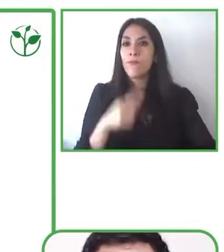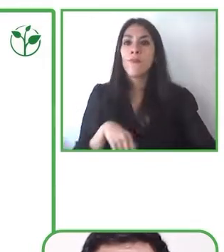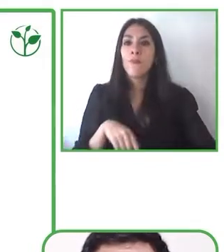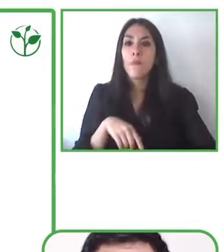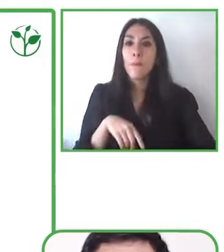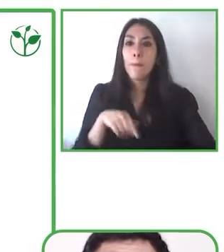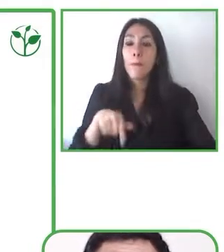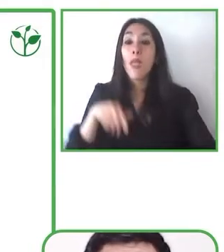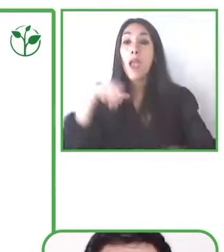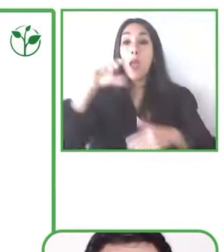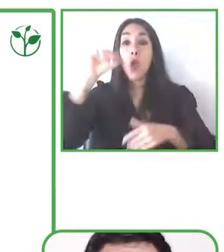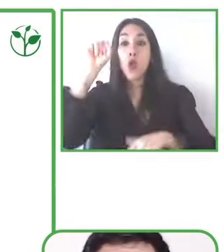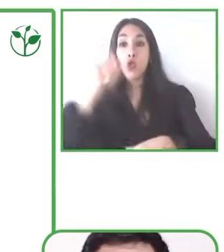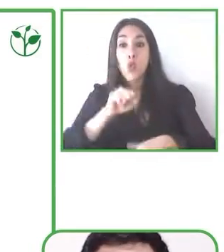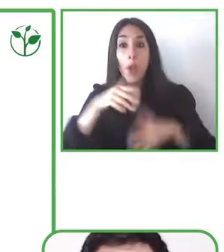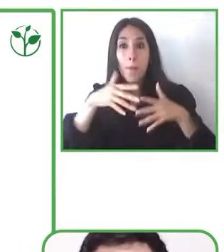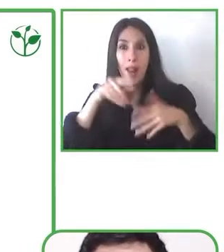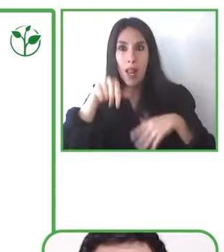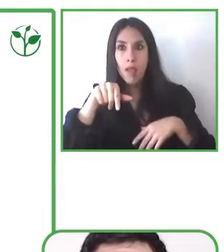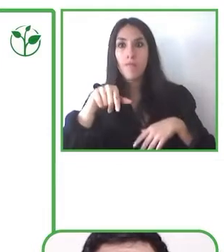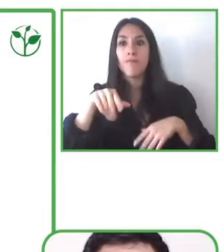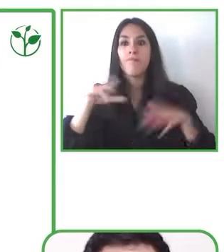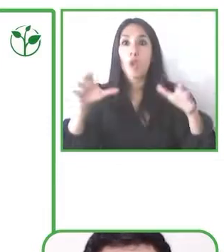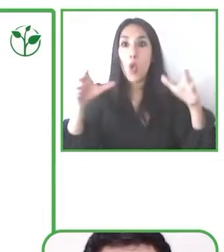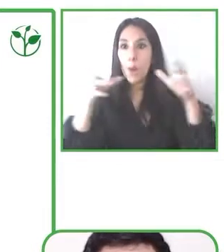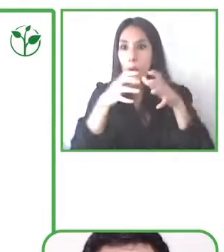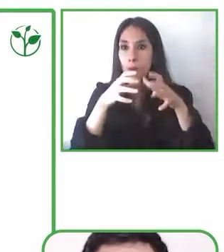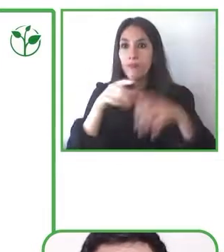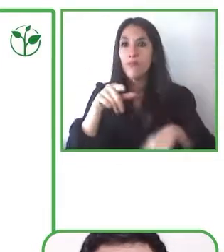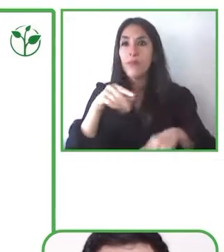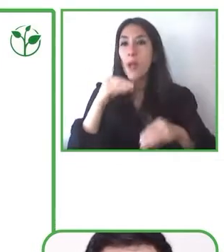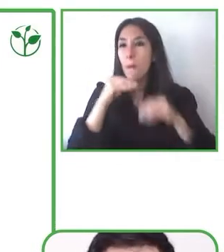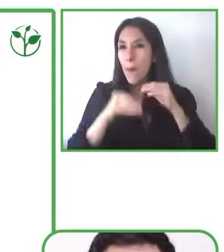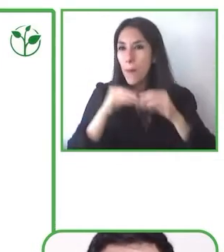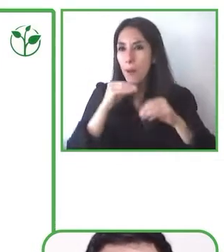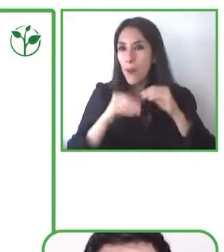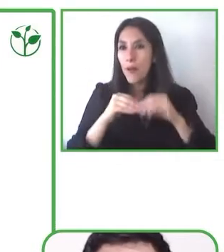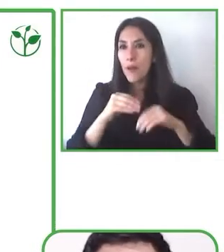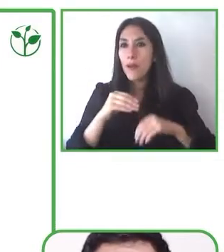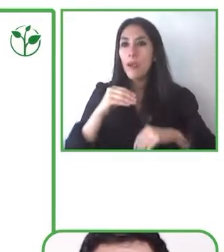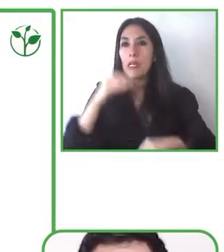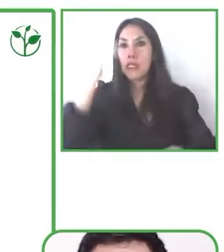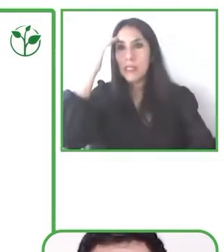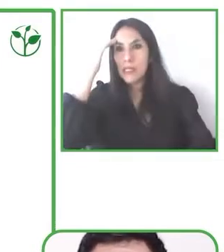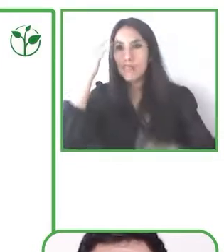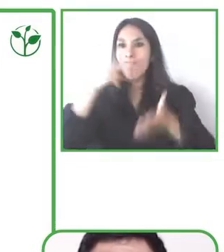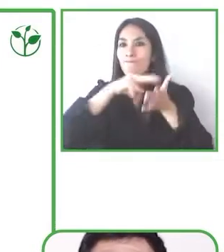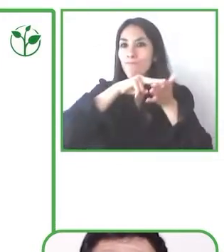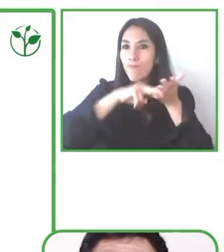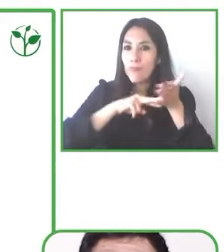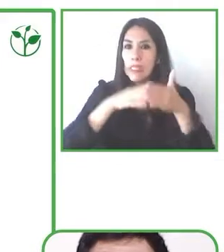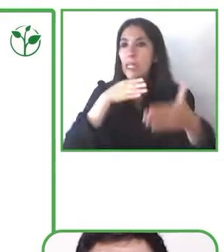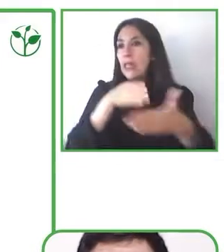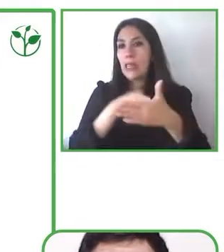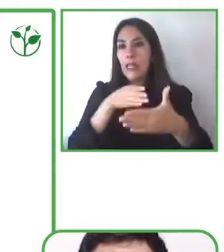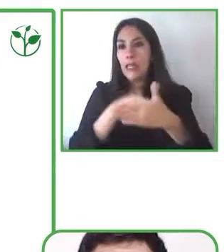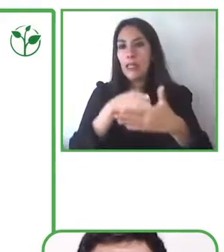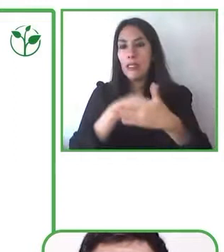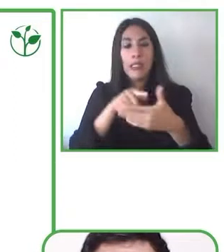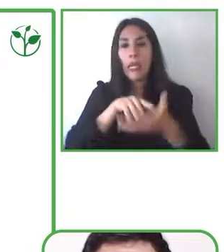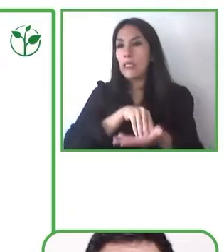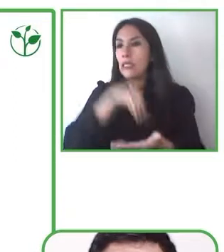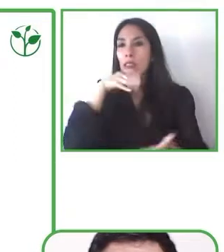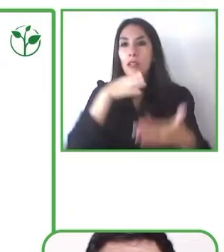aprendizaje de la lectura en niños con síndrome de Down. Cuando nosotros vemos este perfil de habilidades lectoras,